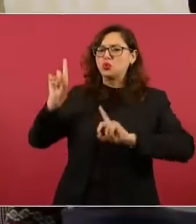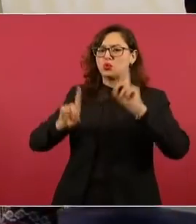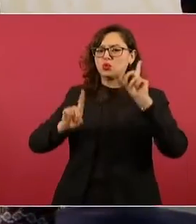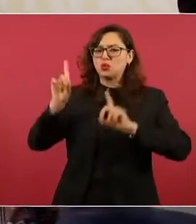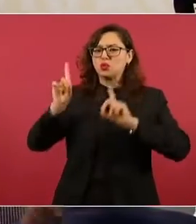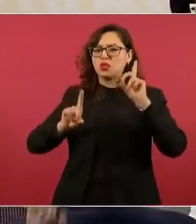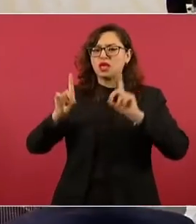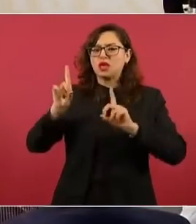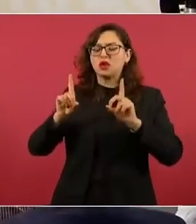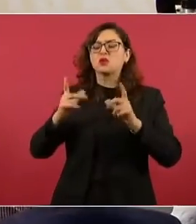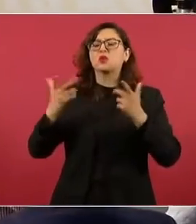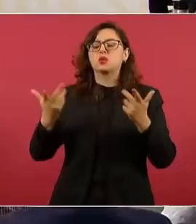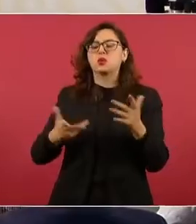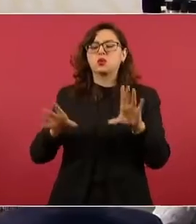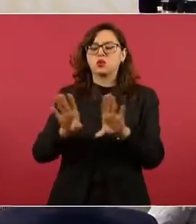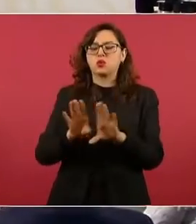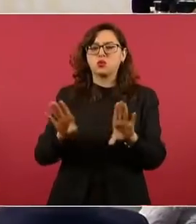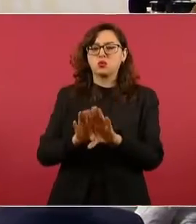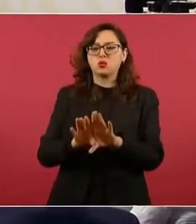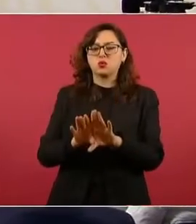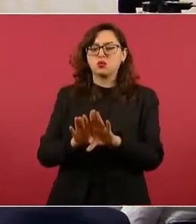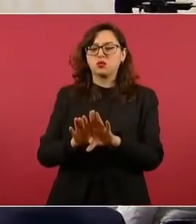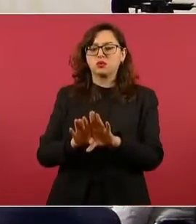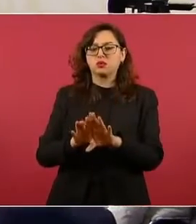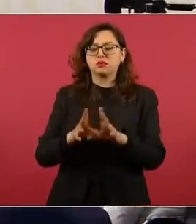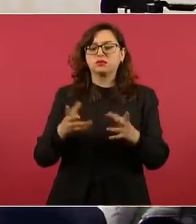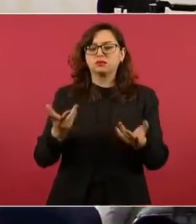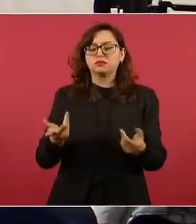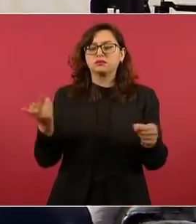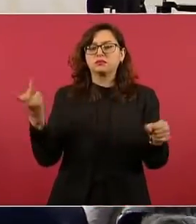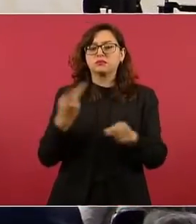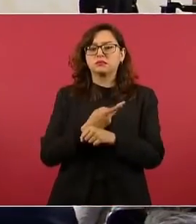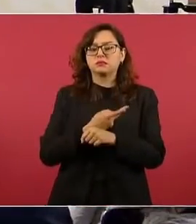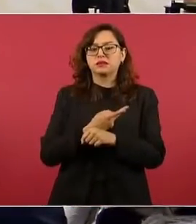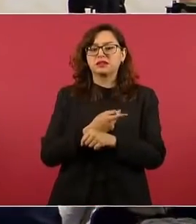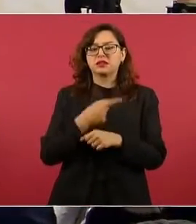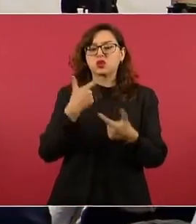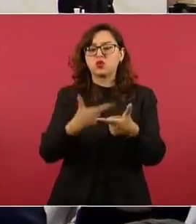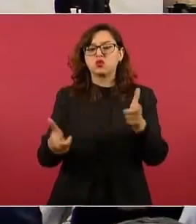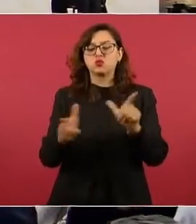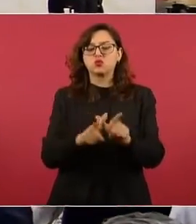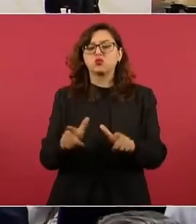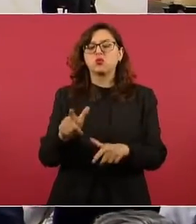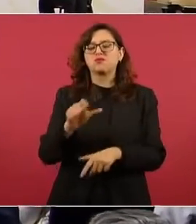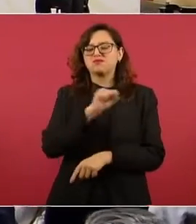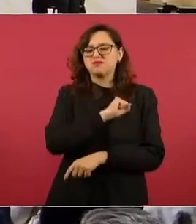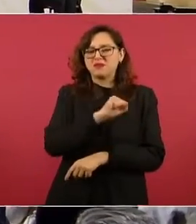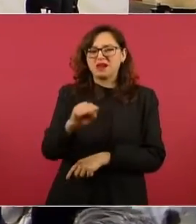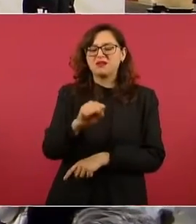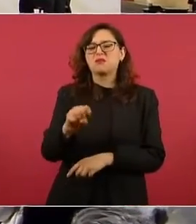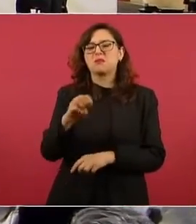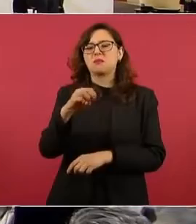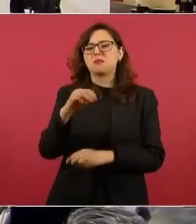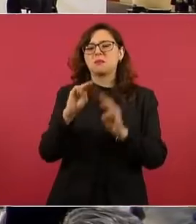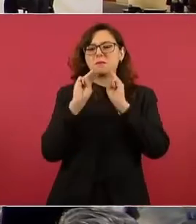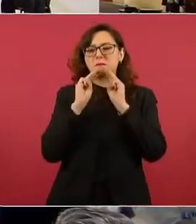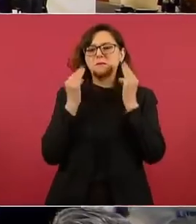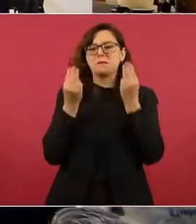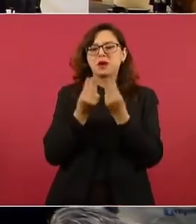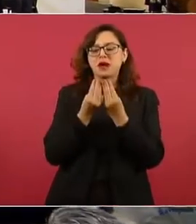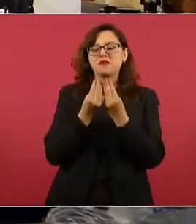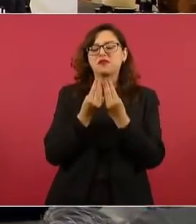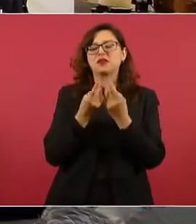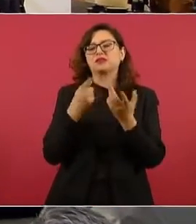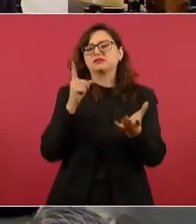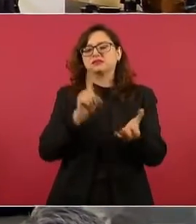Saber qué reporte tiene sobre la incursión de bandas criminales, principalmente en mercados o